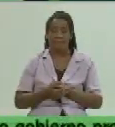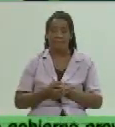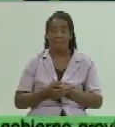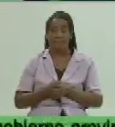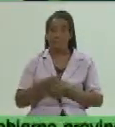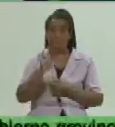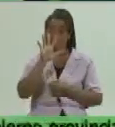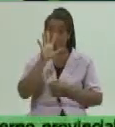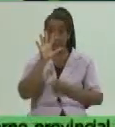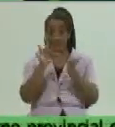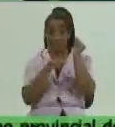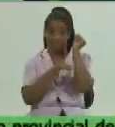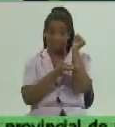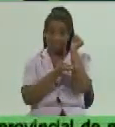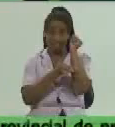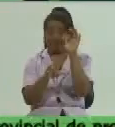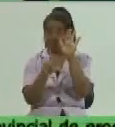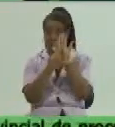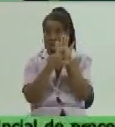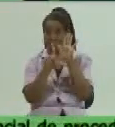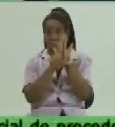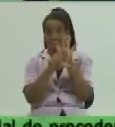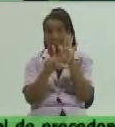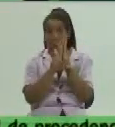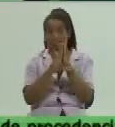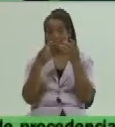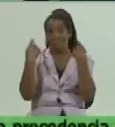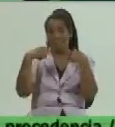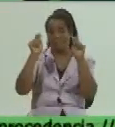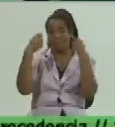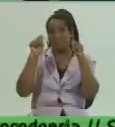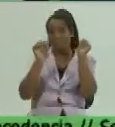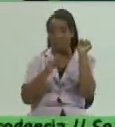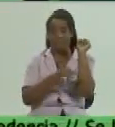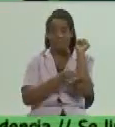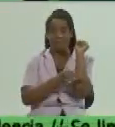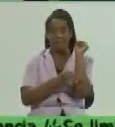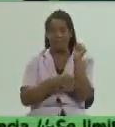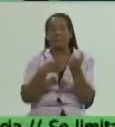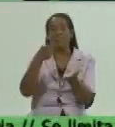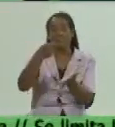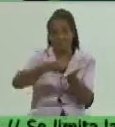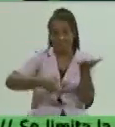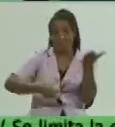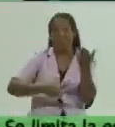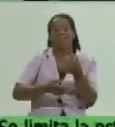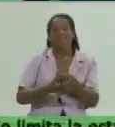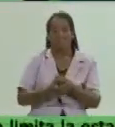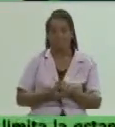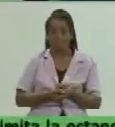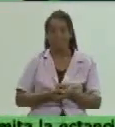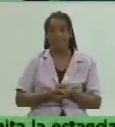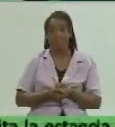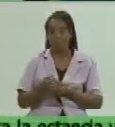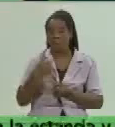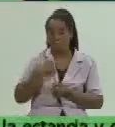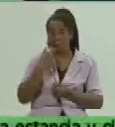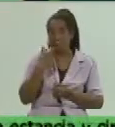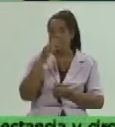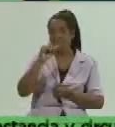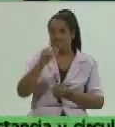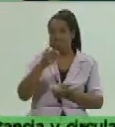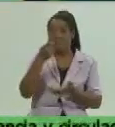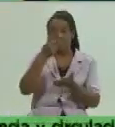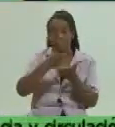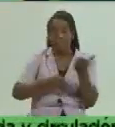para poder legalizar la venta de la carne por supuesto hay que hay que pagar hay que pagar hoy estamos diciendo que se va a pagar una comisión